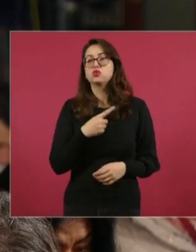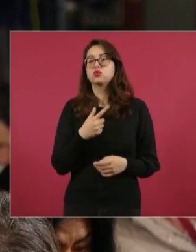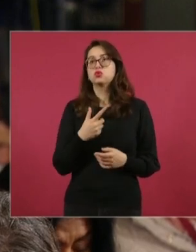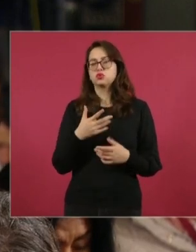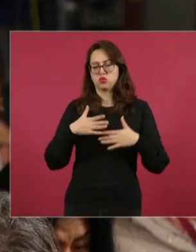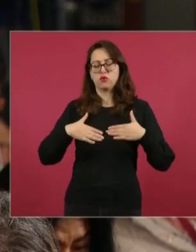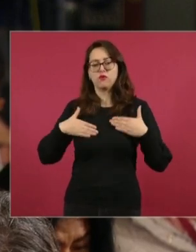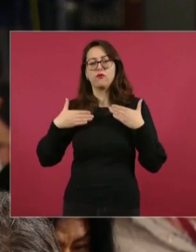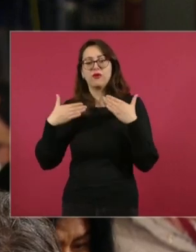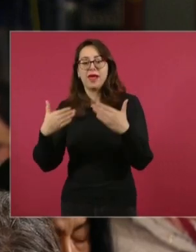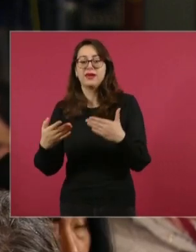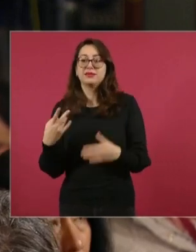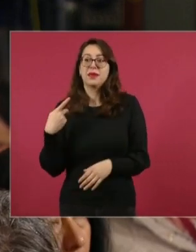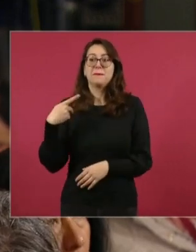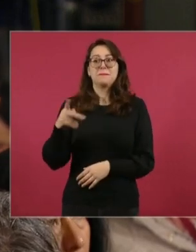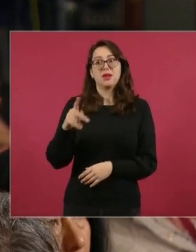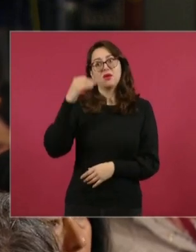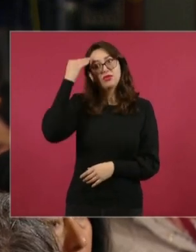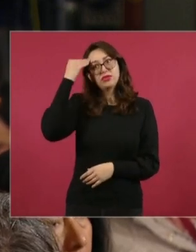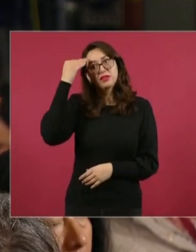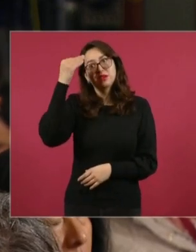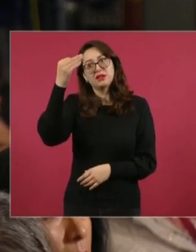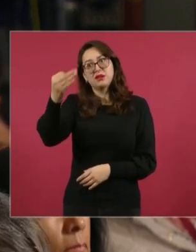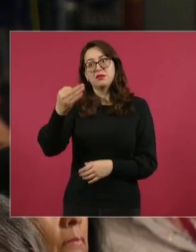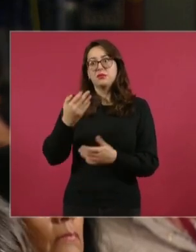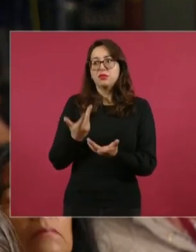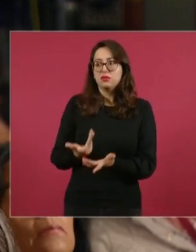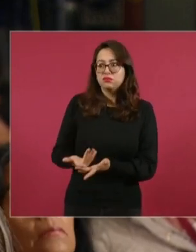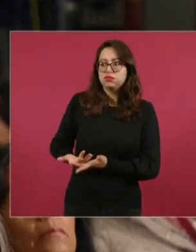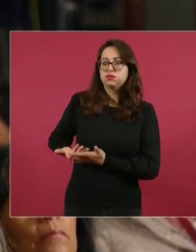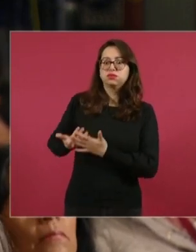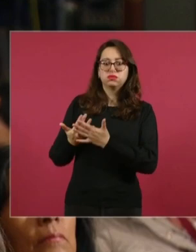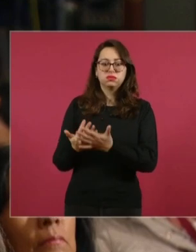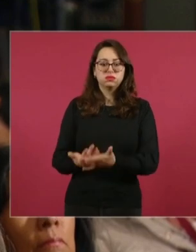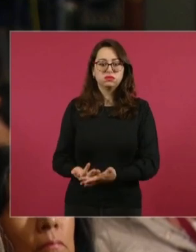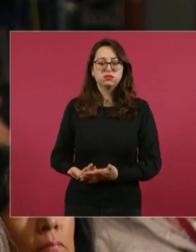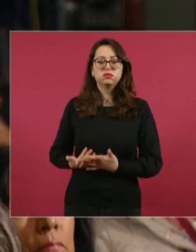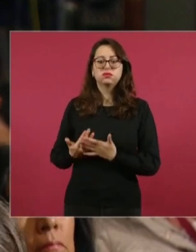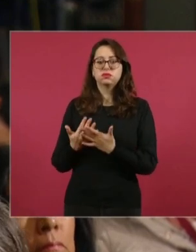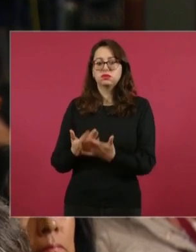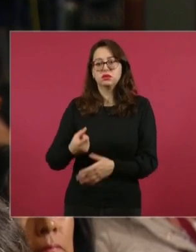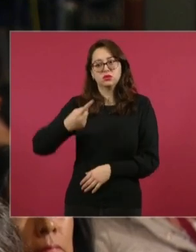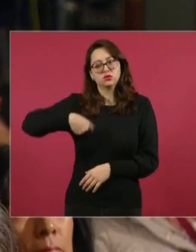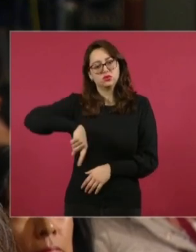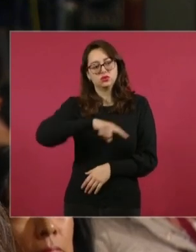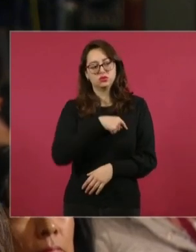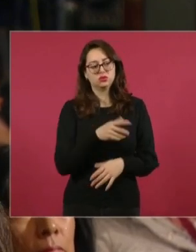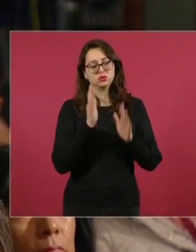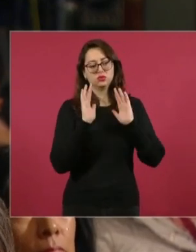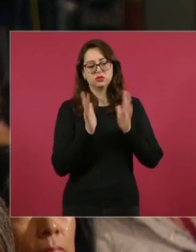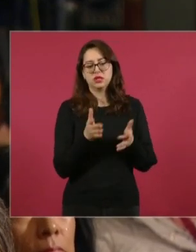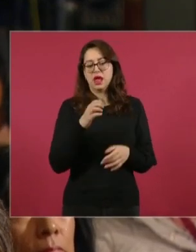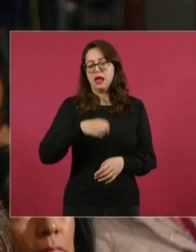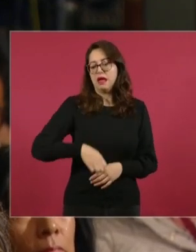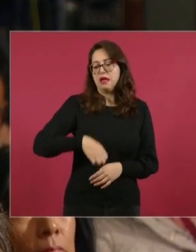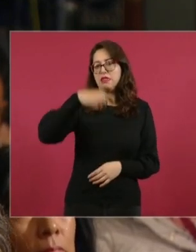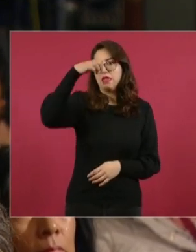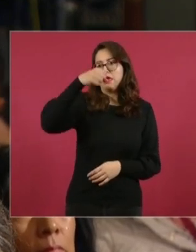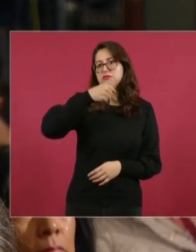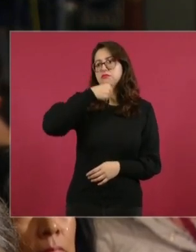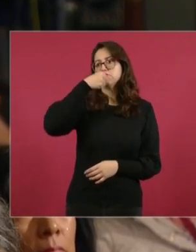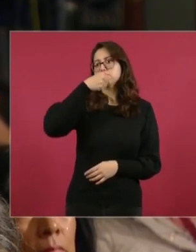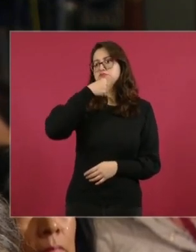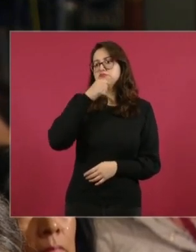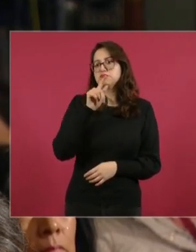que se pasa el tiempo, las semanas y los meses. Y somos personas de la tercera edad, la gran mayoría con